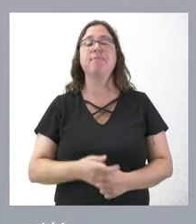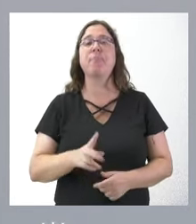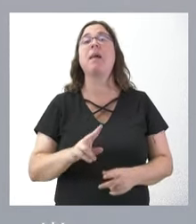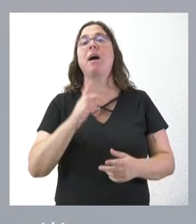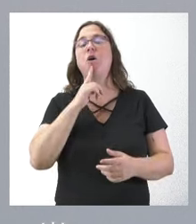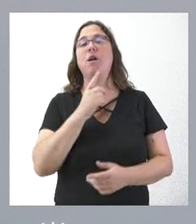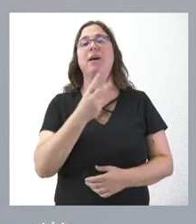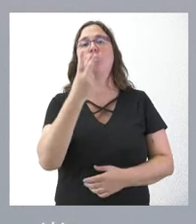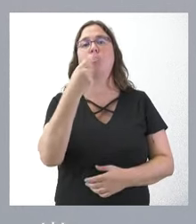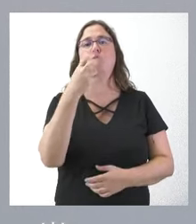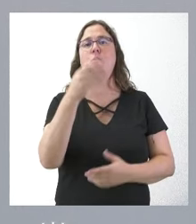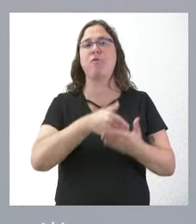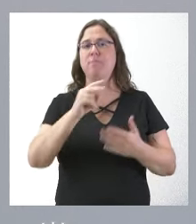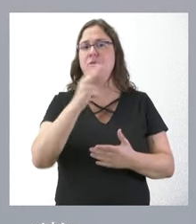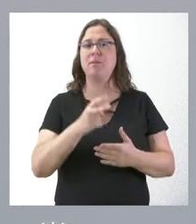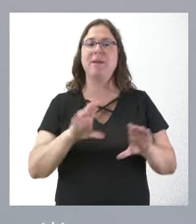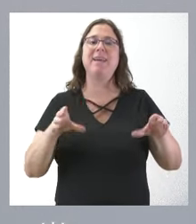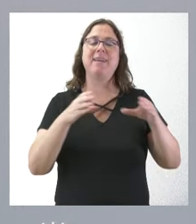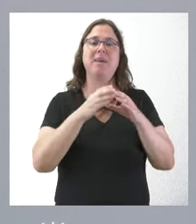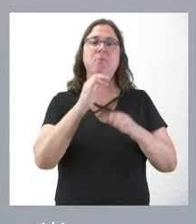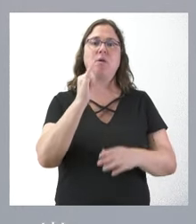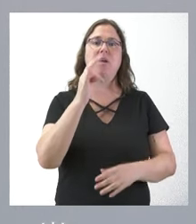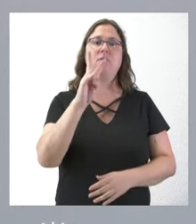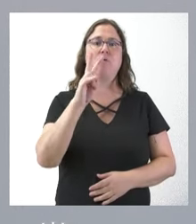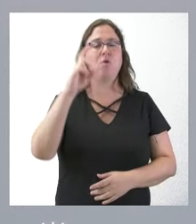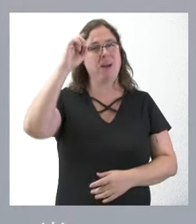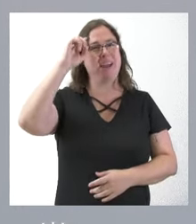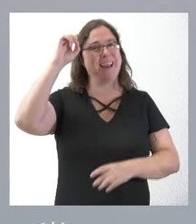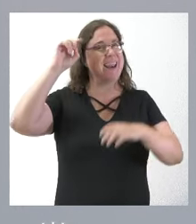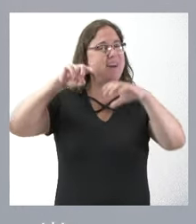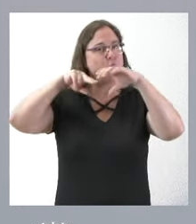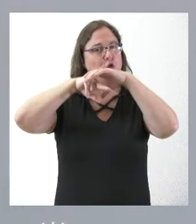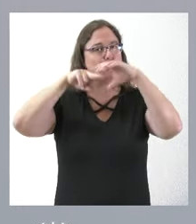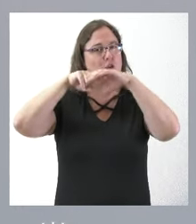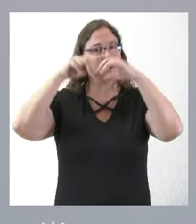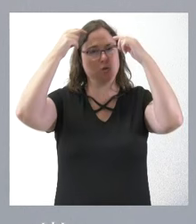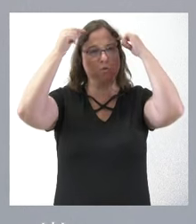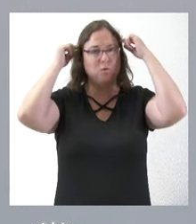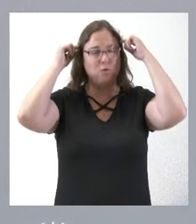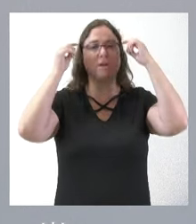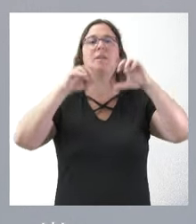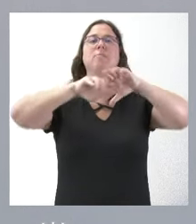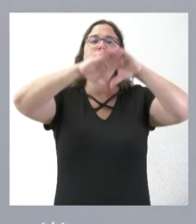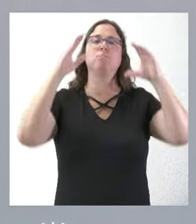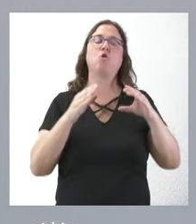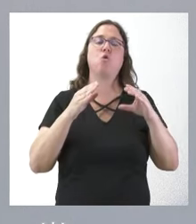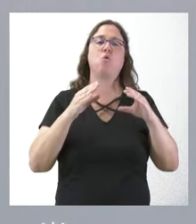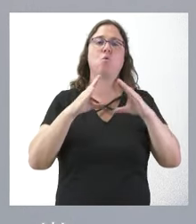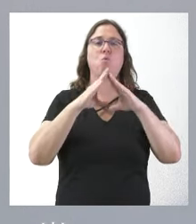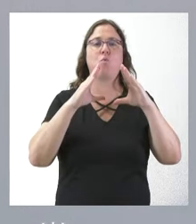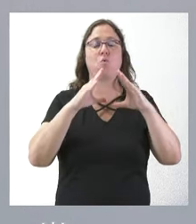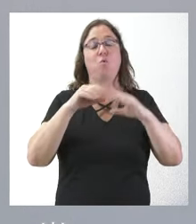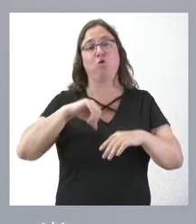2,9 millones de euros para el equipo IFU de Neuroultrasonido en el Complejo Asistencial Universitario de Salamanca.